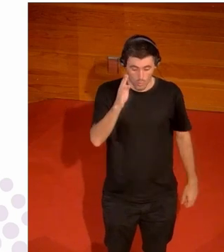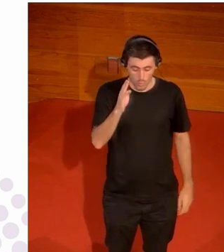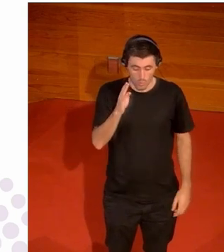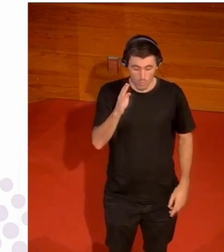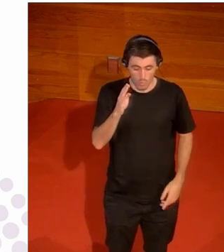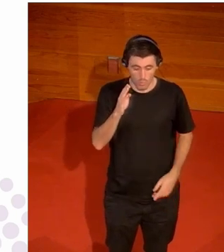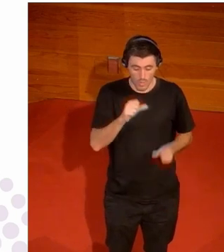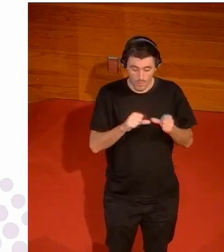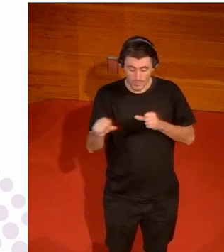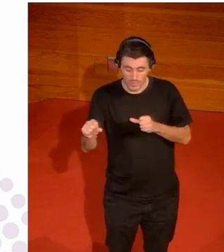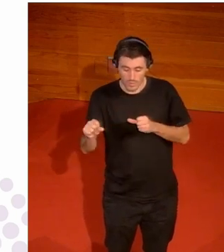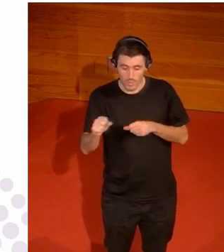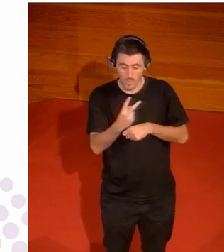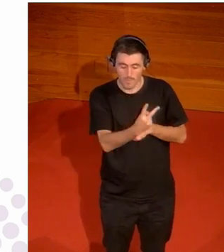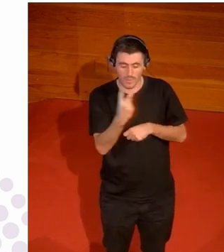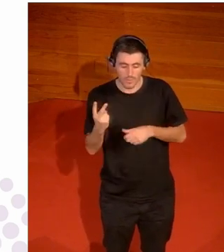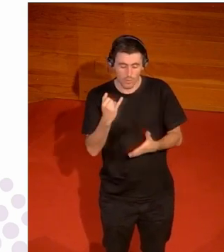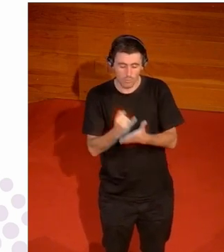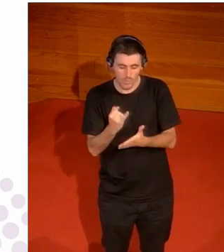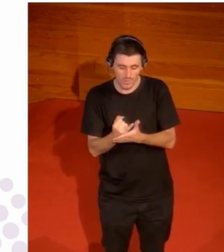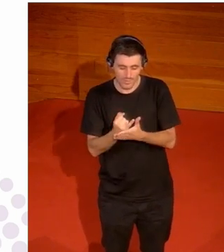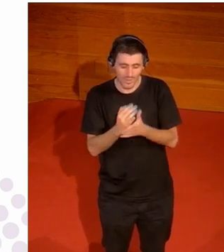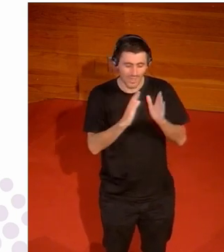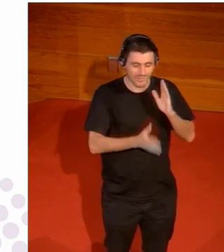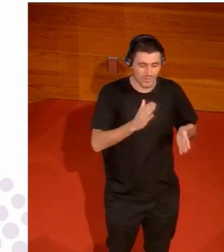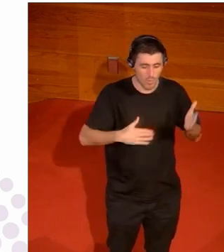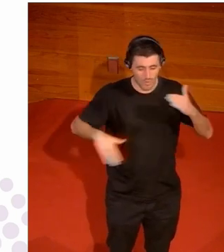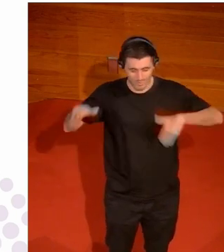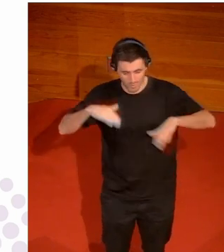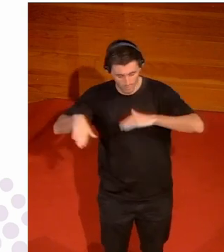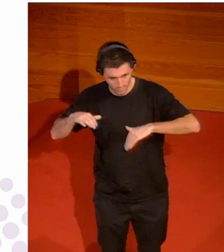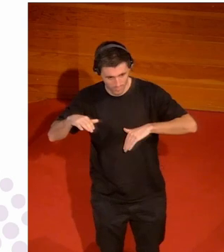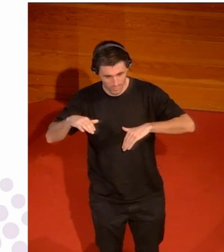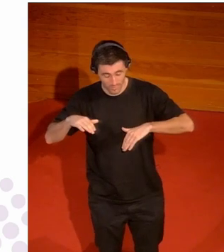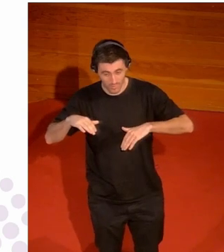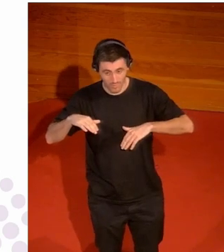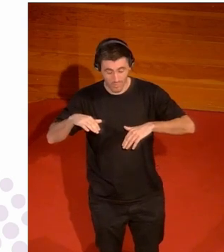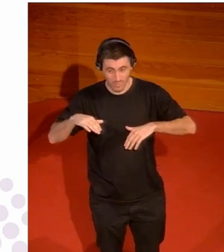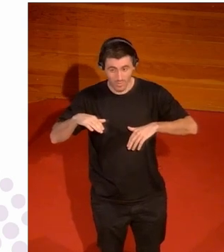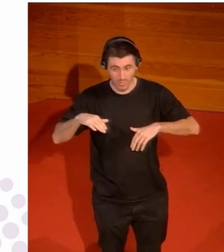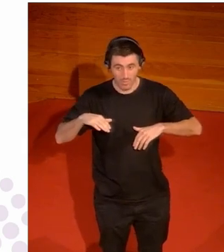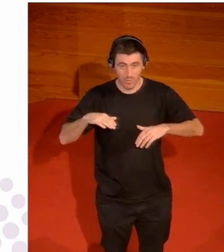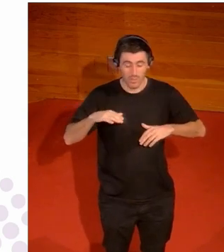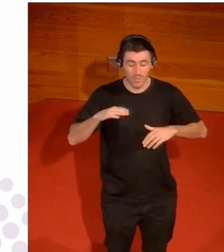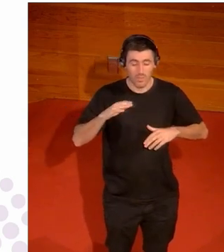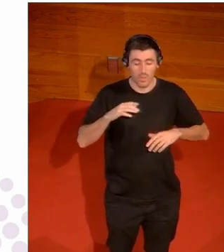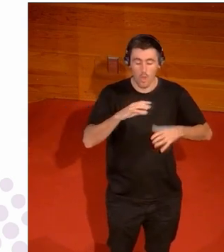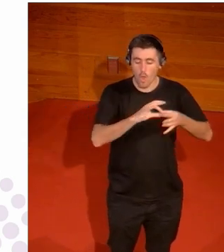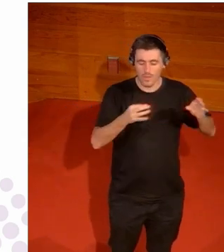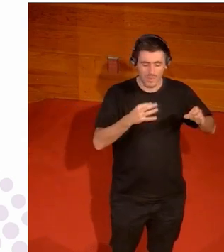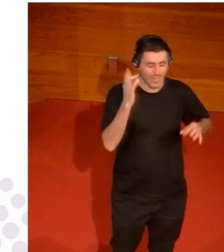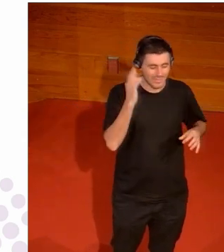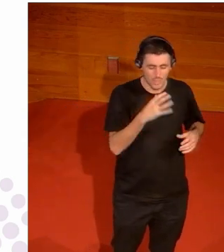después de los Juegos de Río 22 pruebas de atletismo y de natación en donde participaron nadadoras y atletas olímpicas